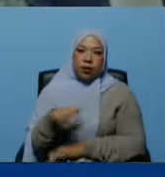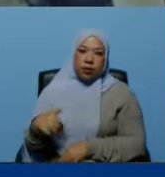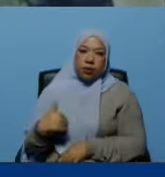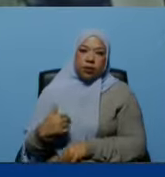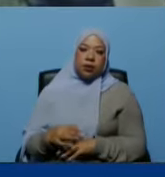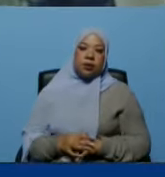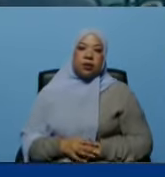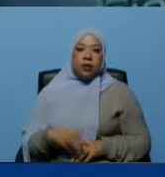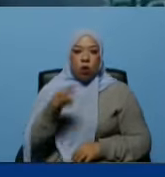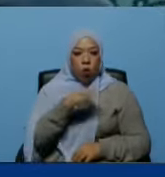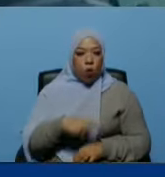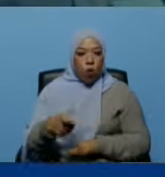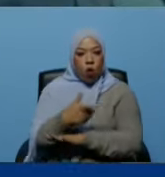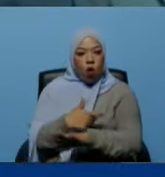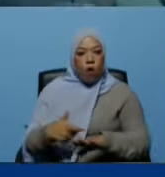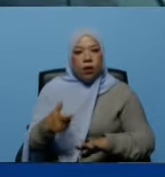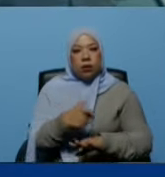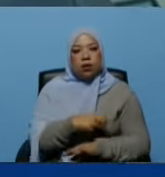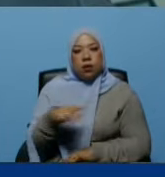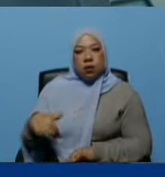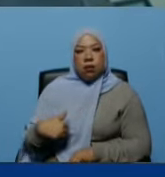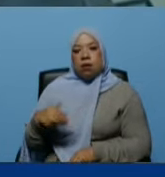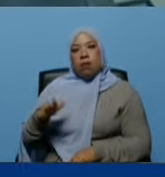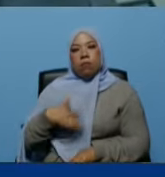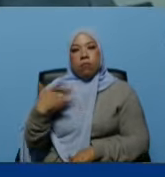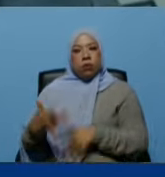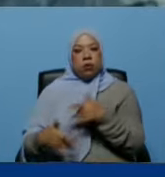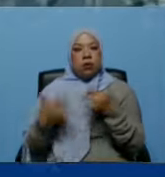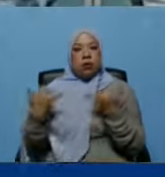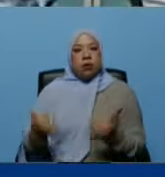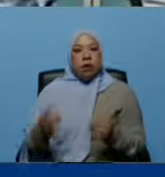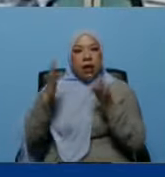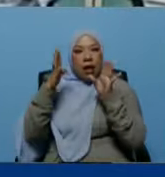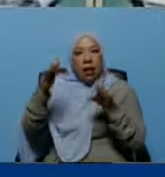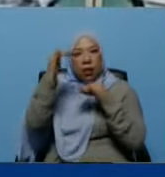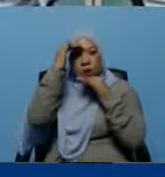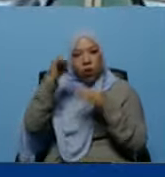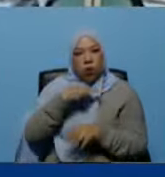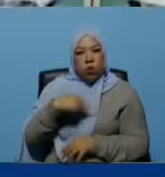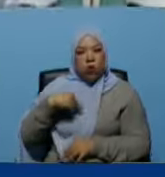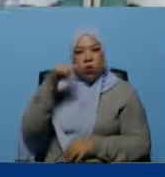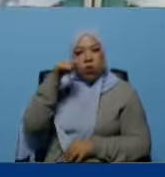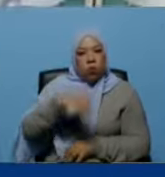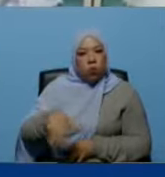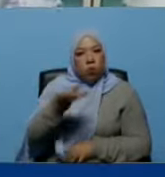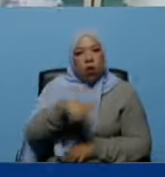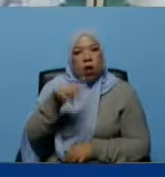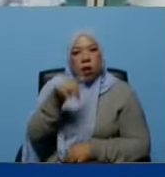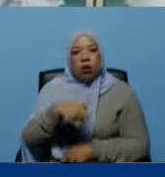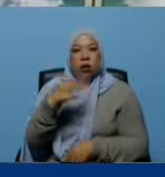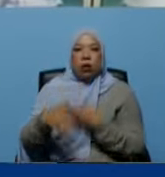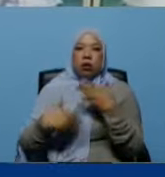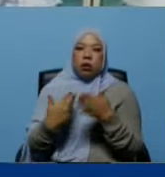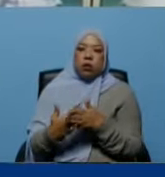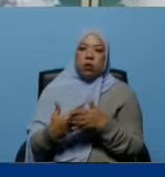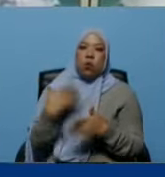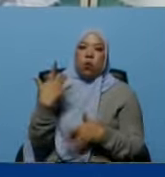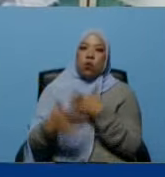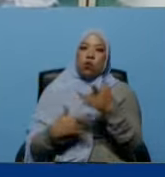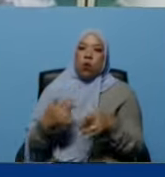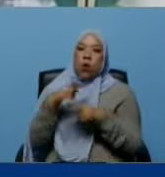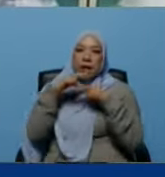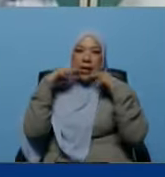salud desde la gobernación nos ha enviado para que nosotros podamos seguir atendiendo a nuestro pueblo es por eso que desde aquí seguiremos brindando